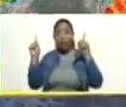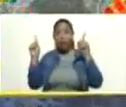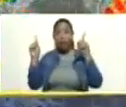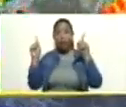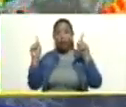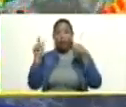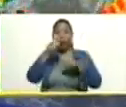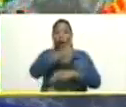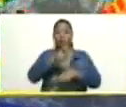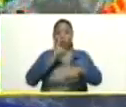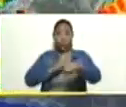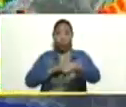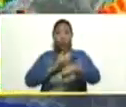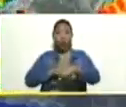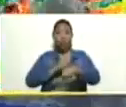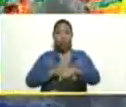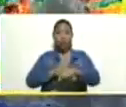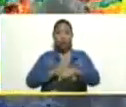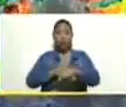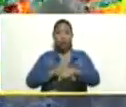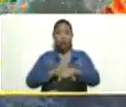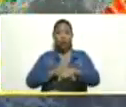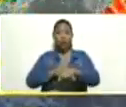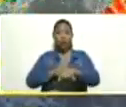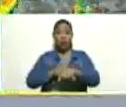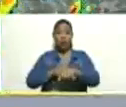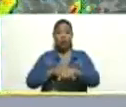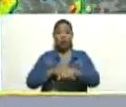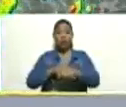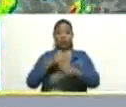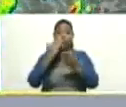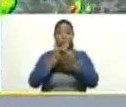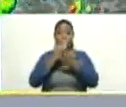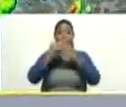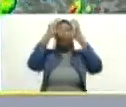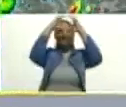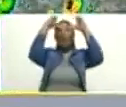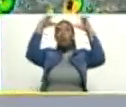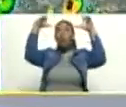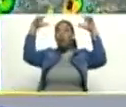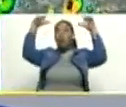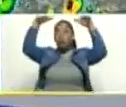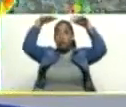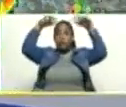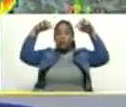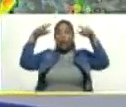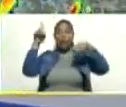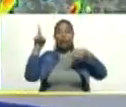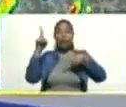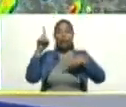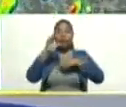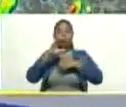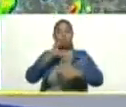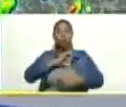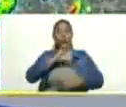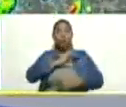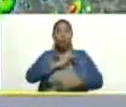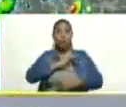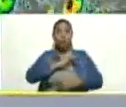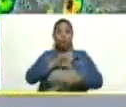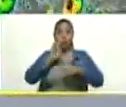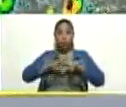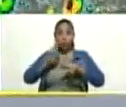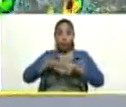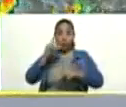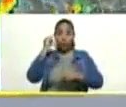temporada va a ser más frecuente, se acercaba una gran cantidad de aguas cálidas, y asociaron a esta situación al niño